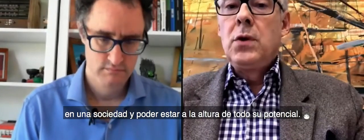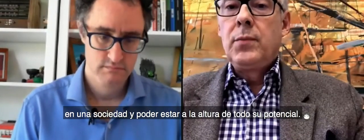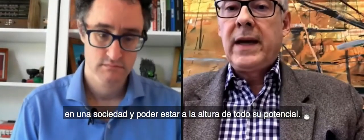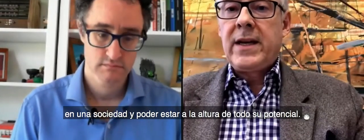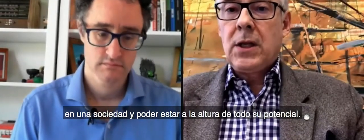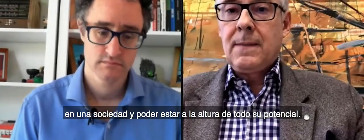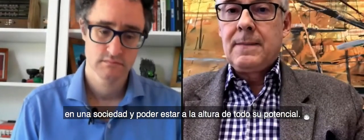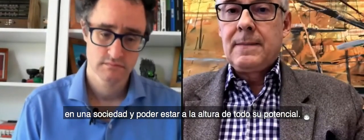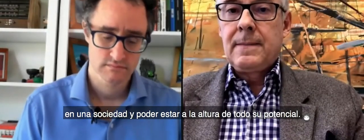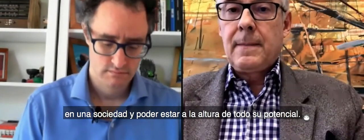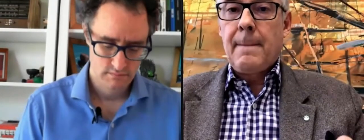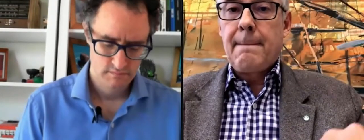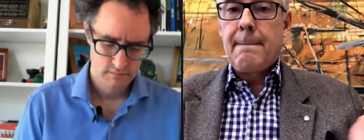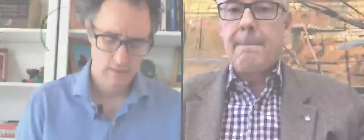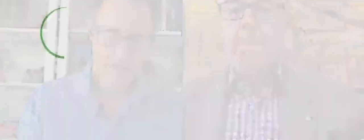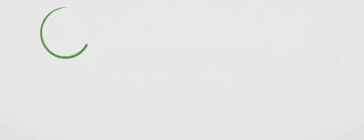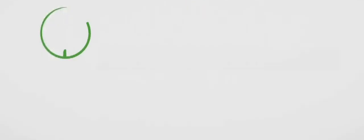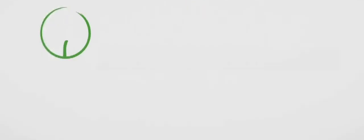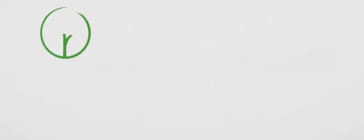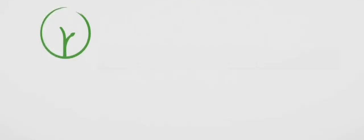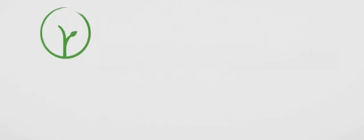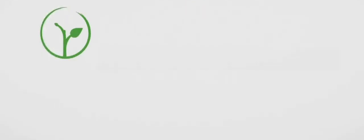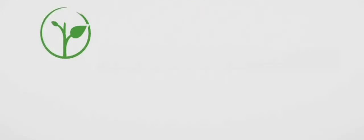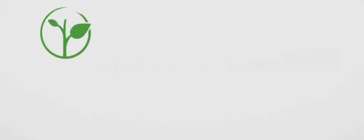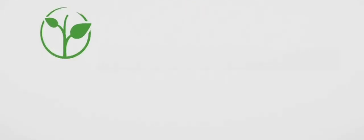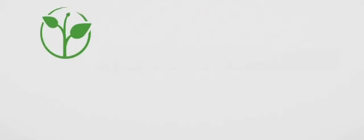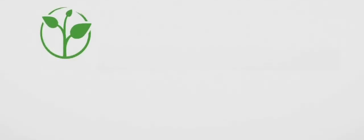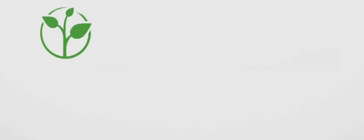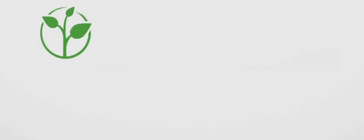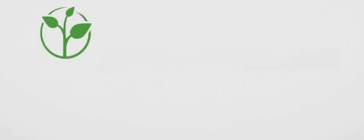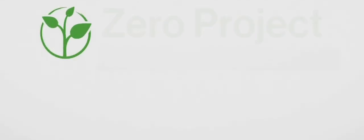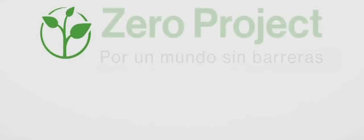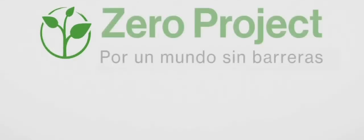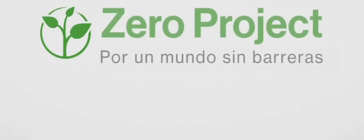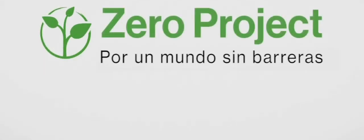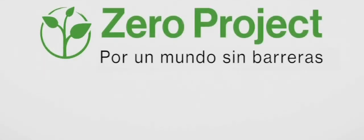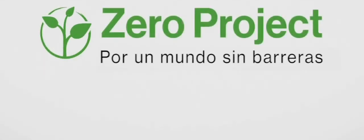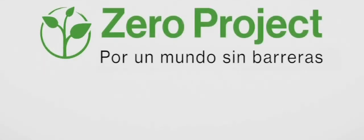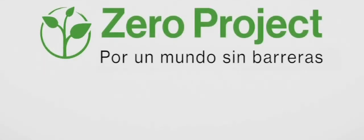their full potential live